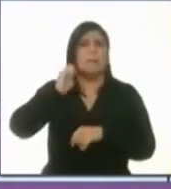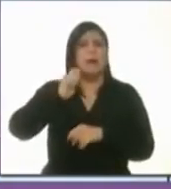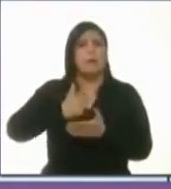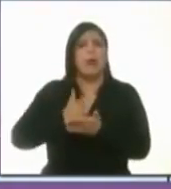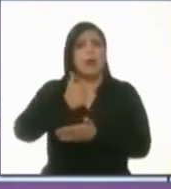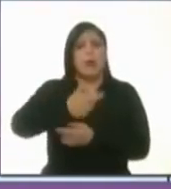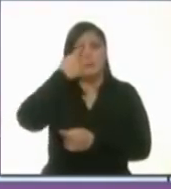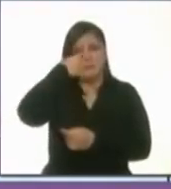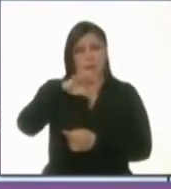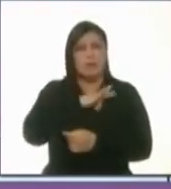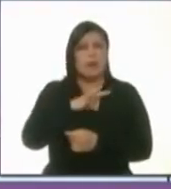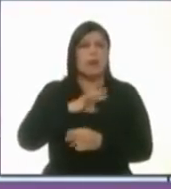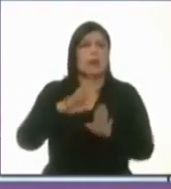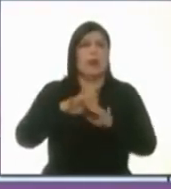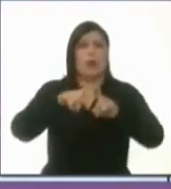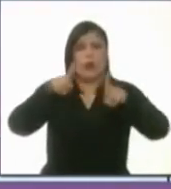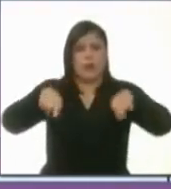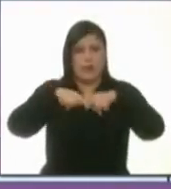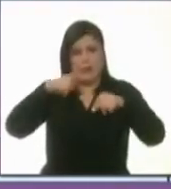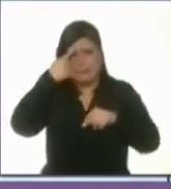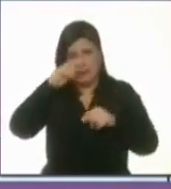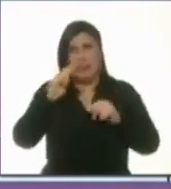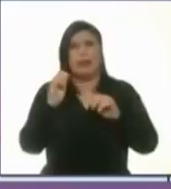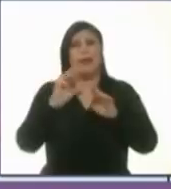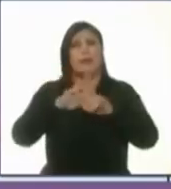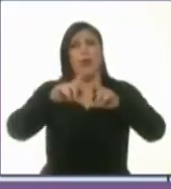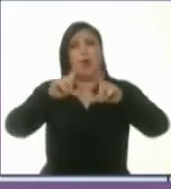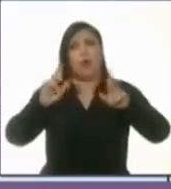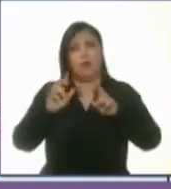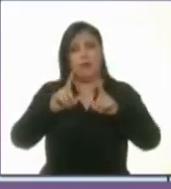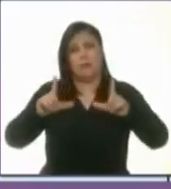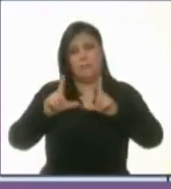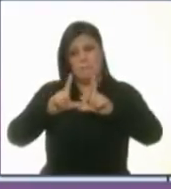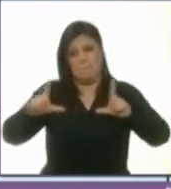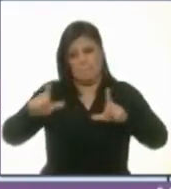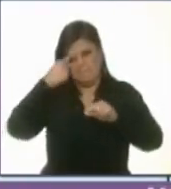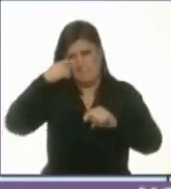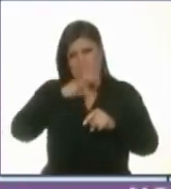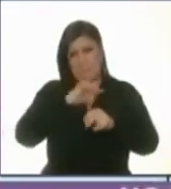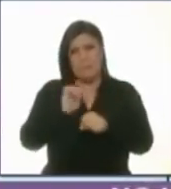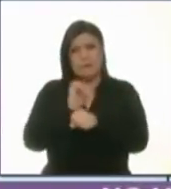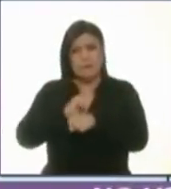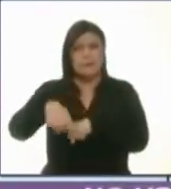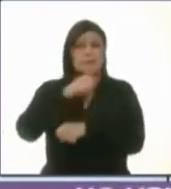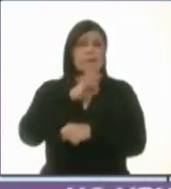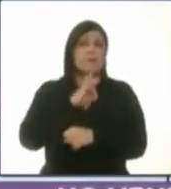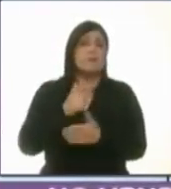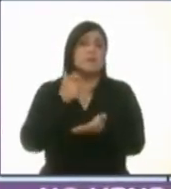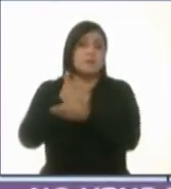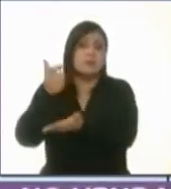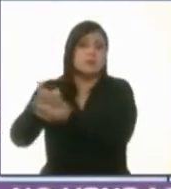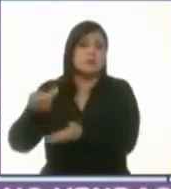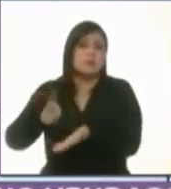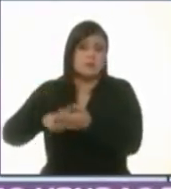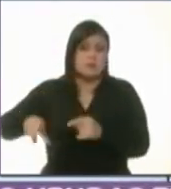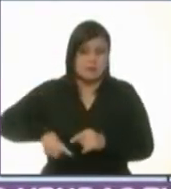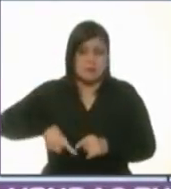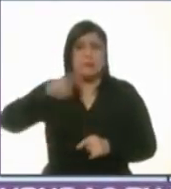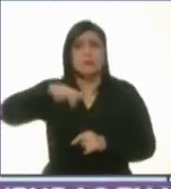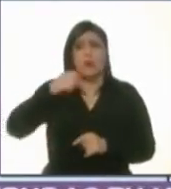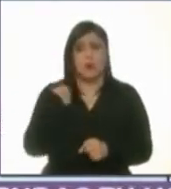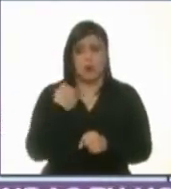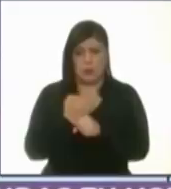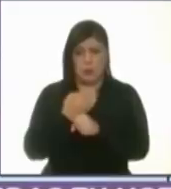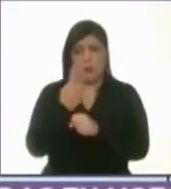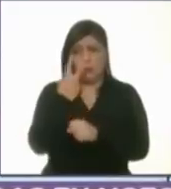el costo del tarjetón y de las placas. Conmigo, amigo transportista, van a bajar a la mitad esos dos